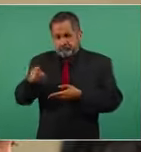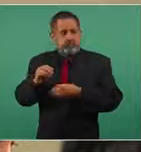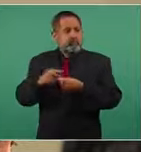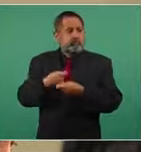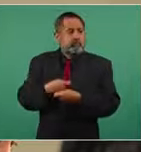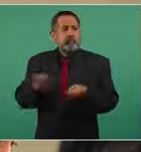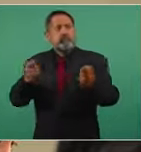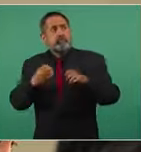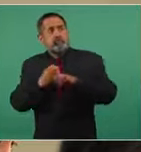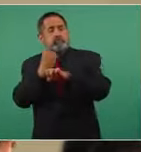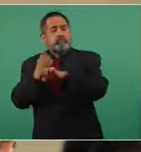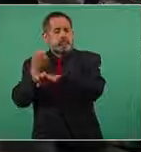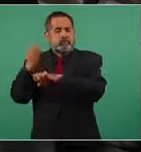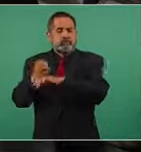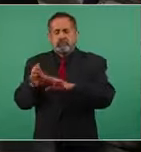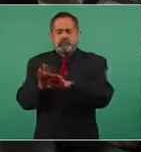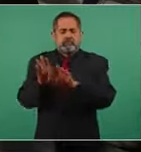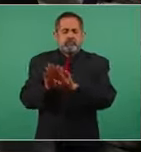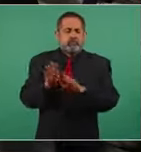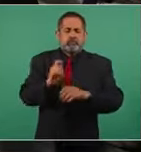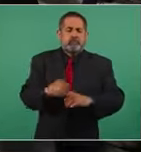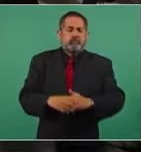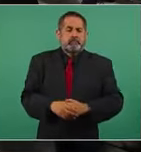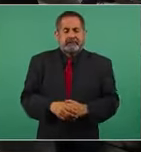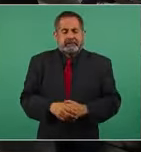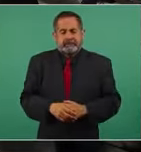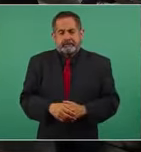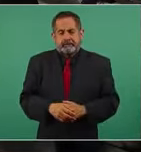entidades federativas. Sí,